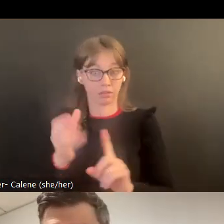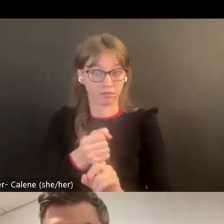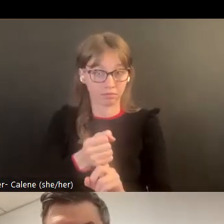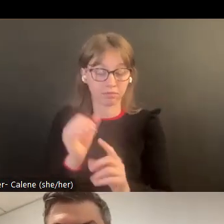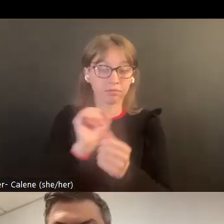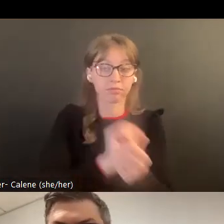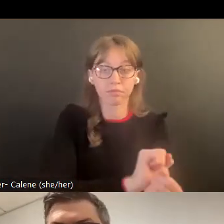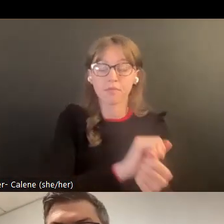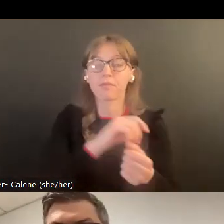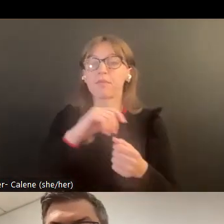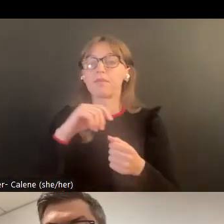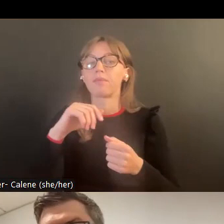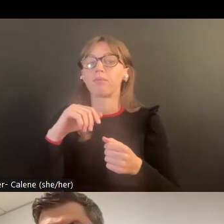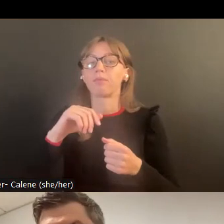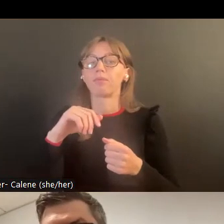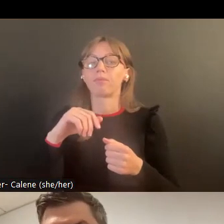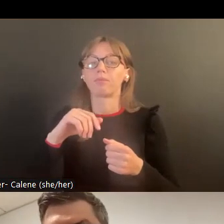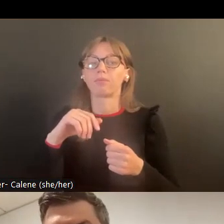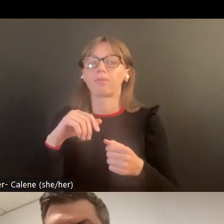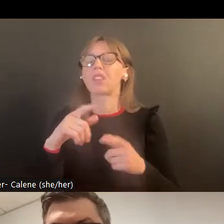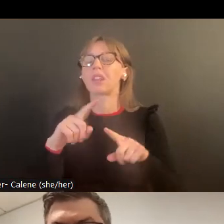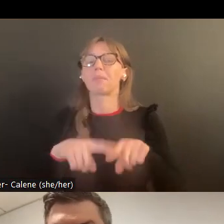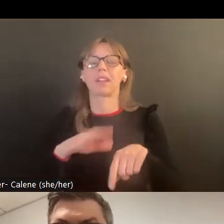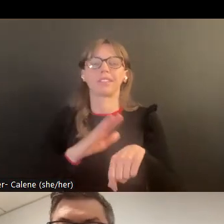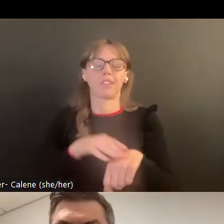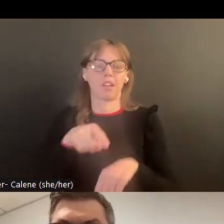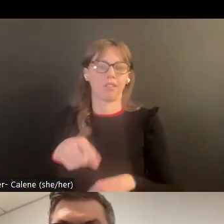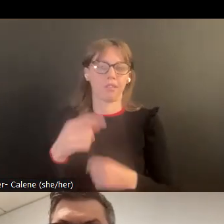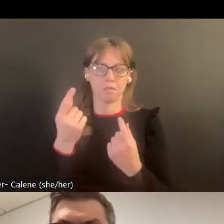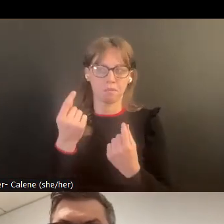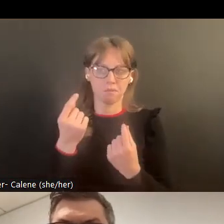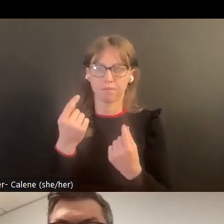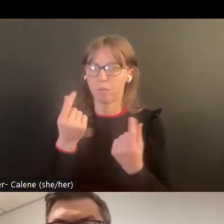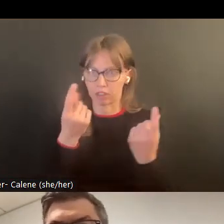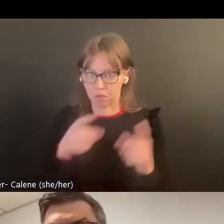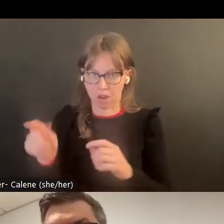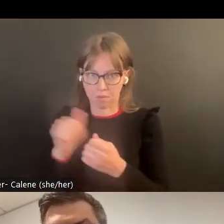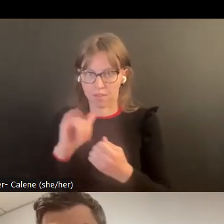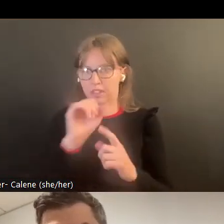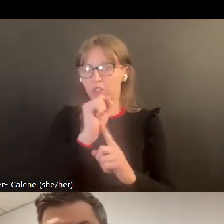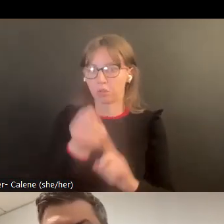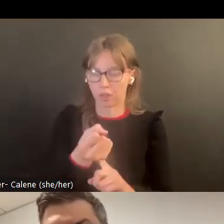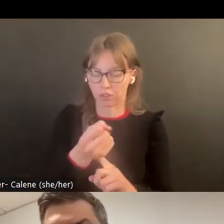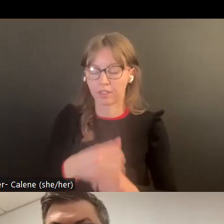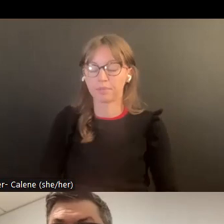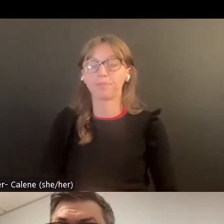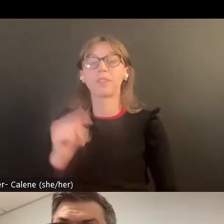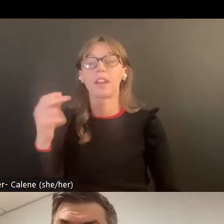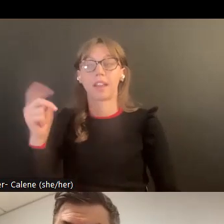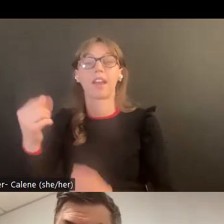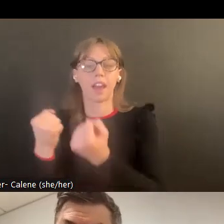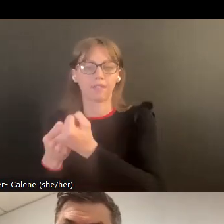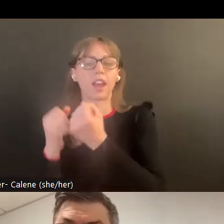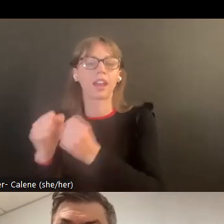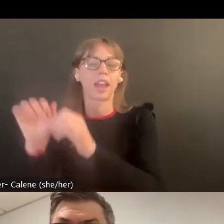Hay otras partes que están considerando si el sopechoso está en custodia, donde está en la llamada y